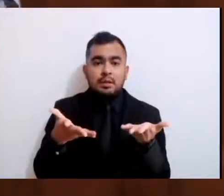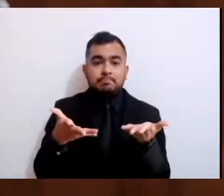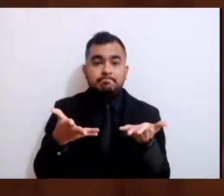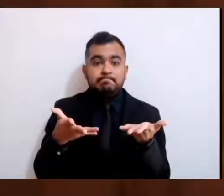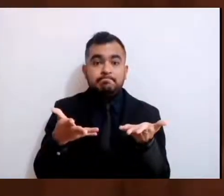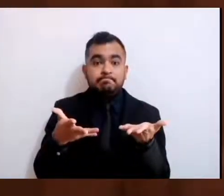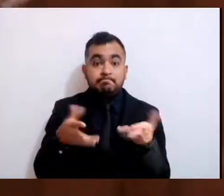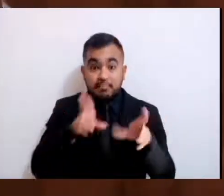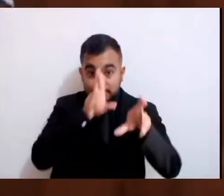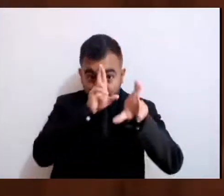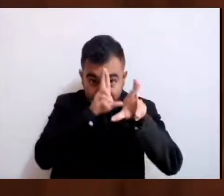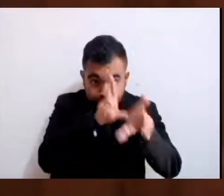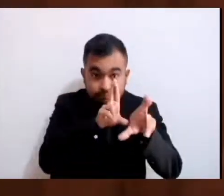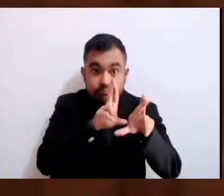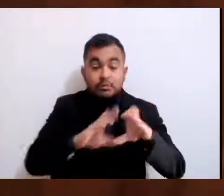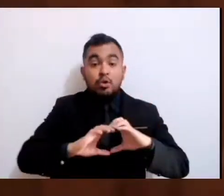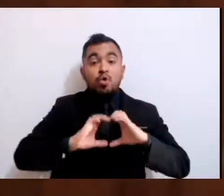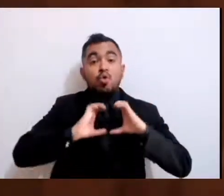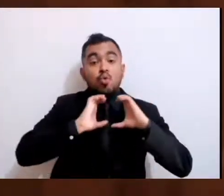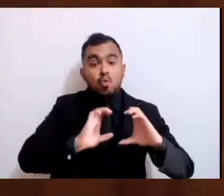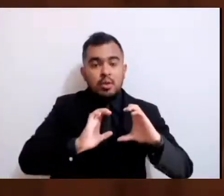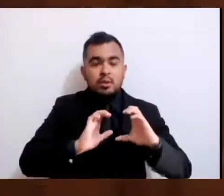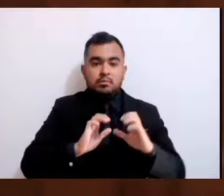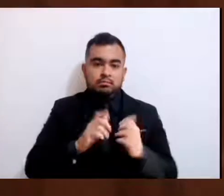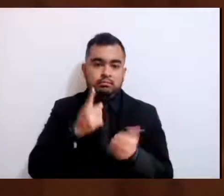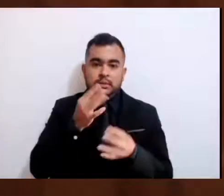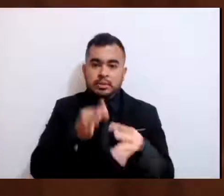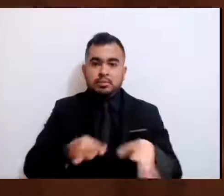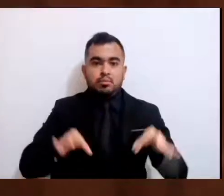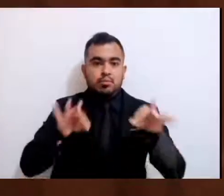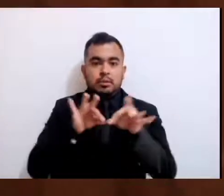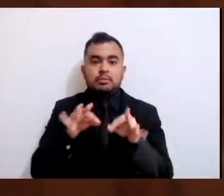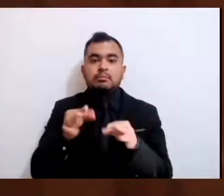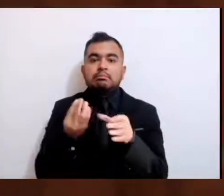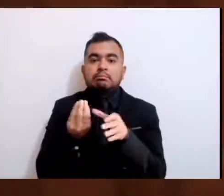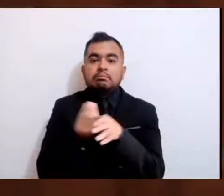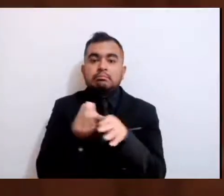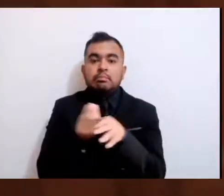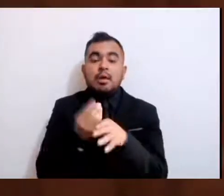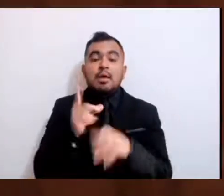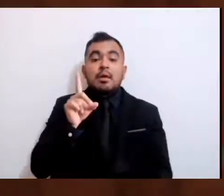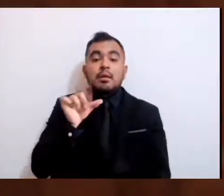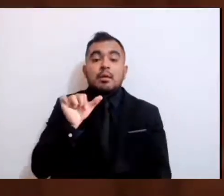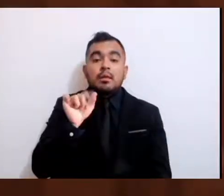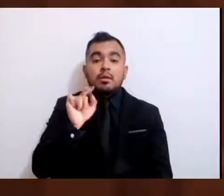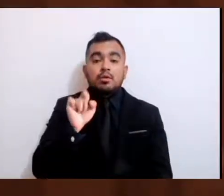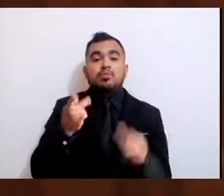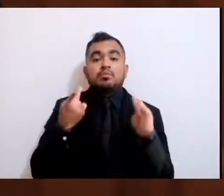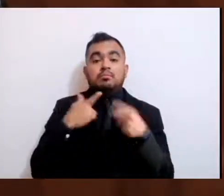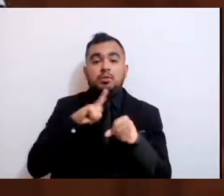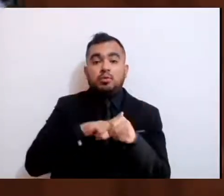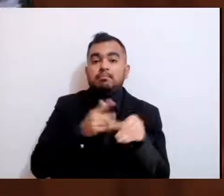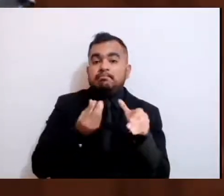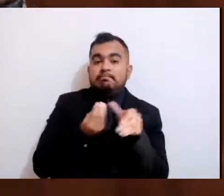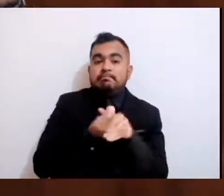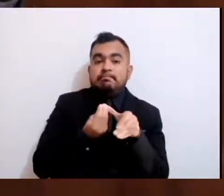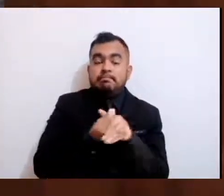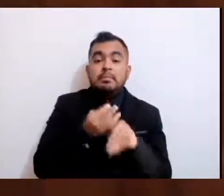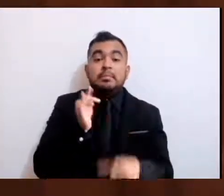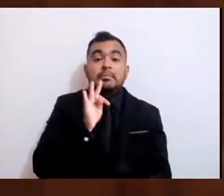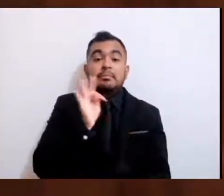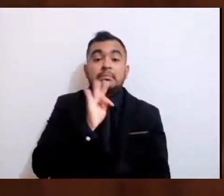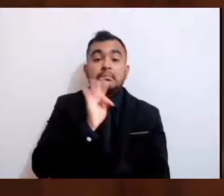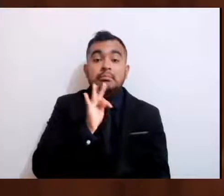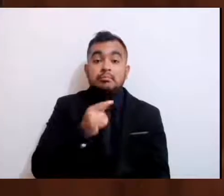supuesto los datos personales de los ciudadanos que hayan accedido a dicha protección.